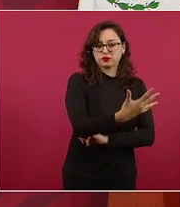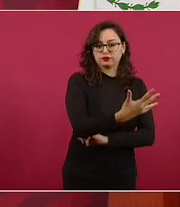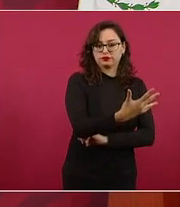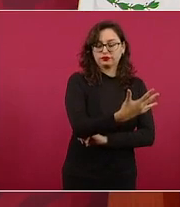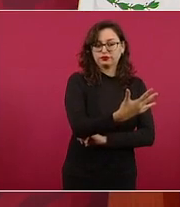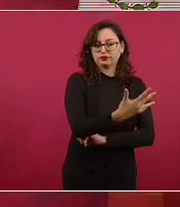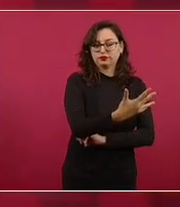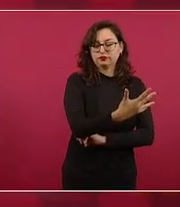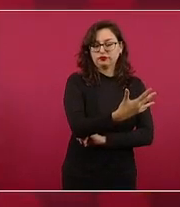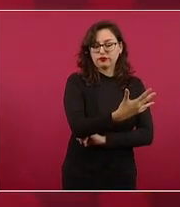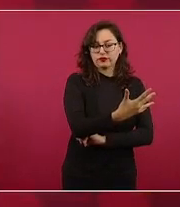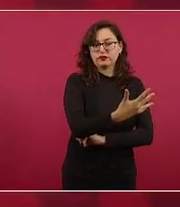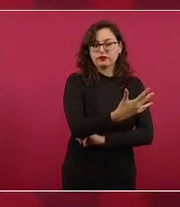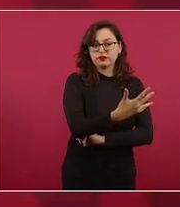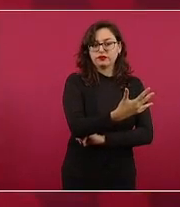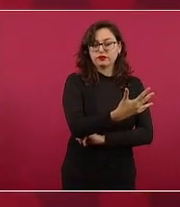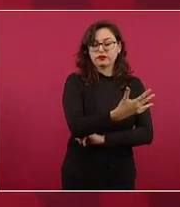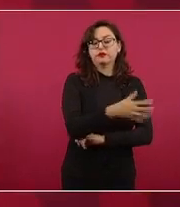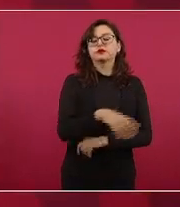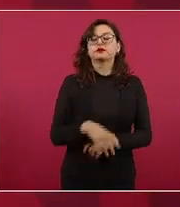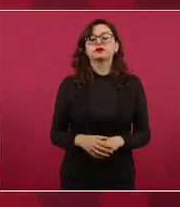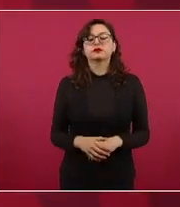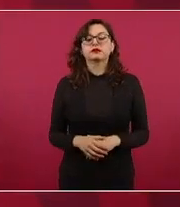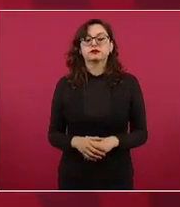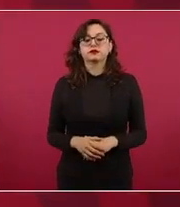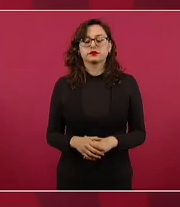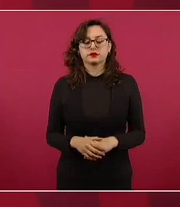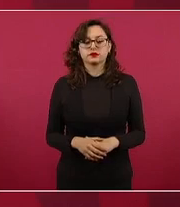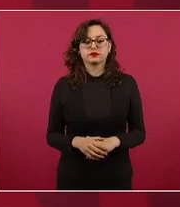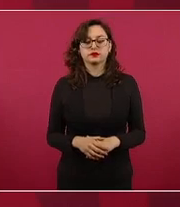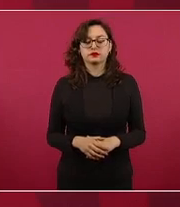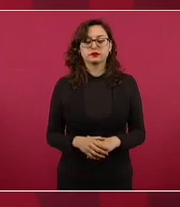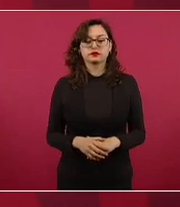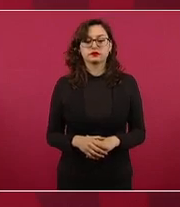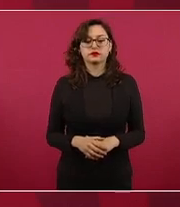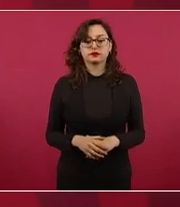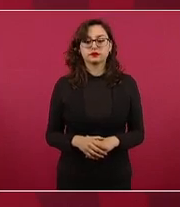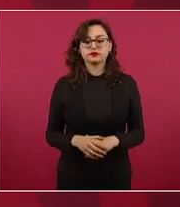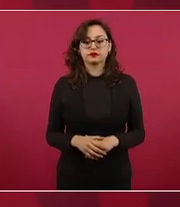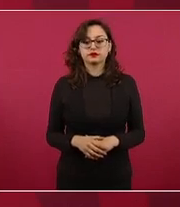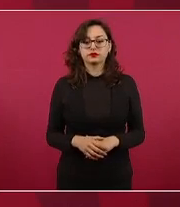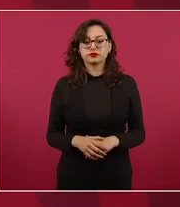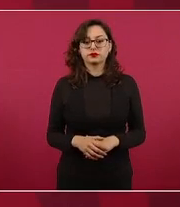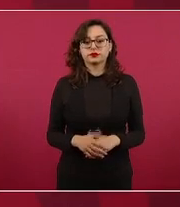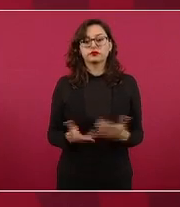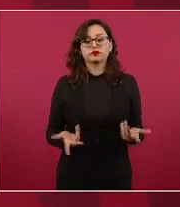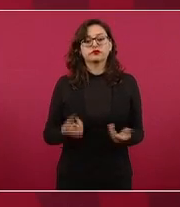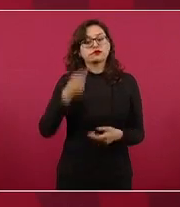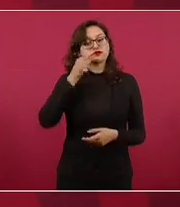hablé de que ya cuesta el galón